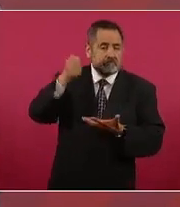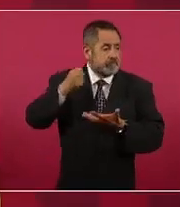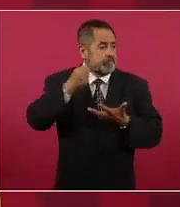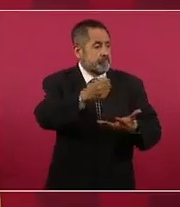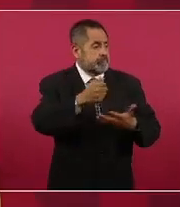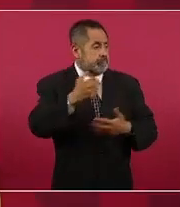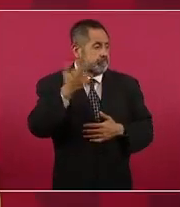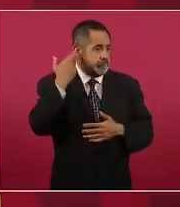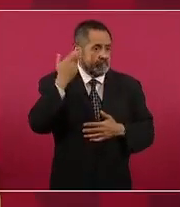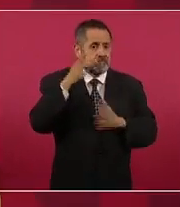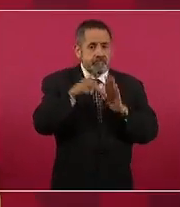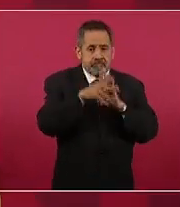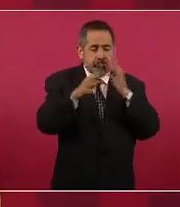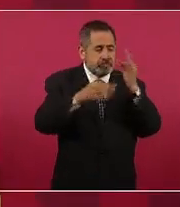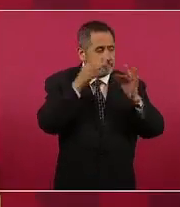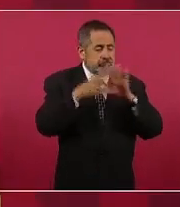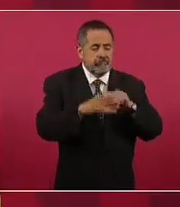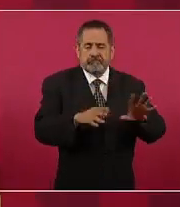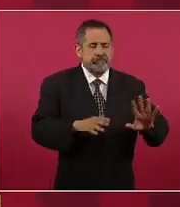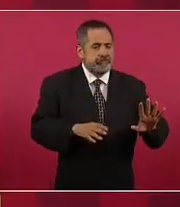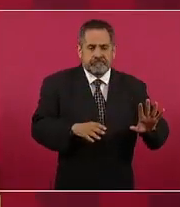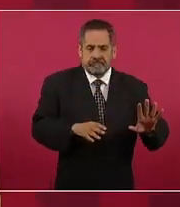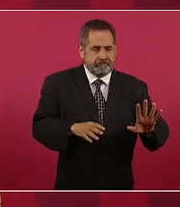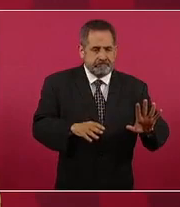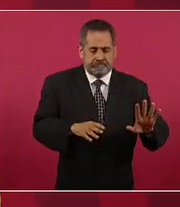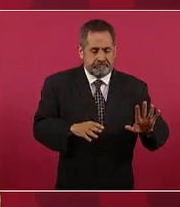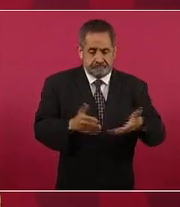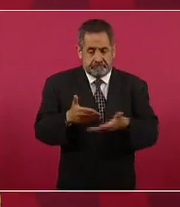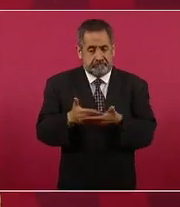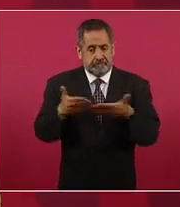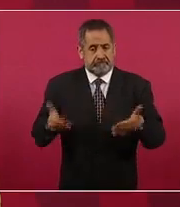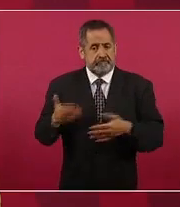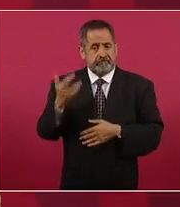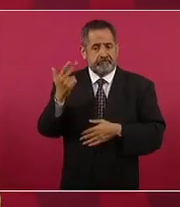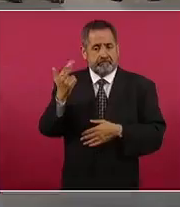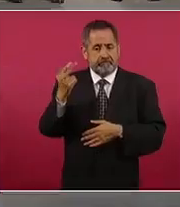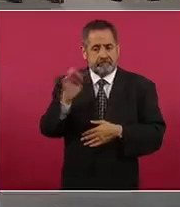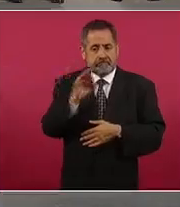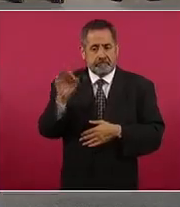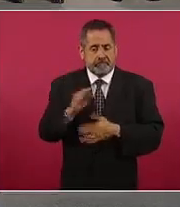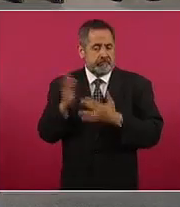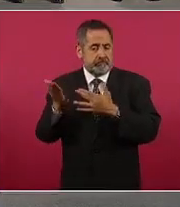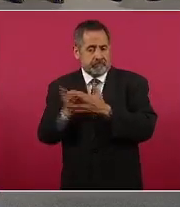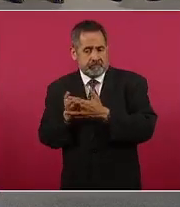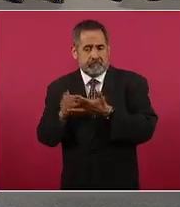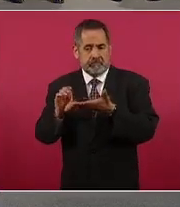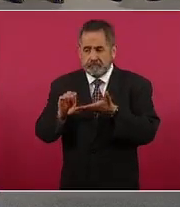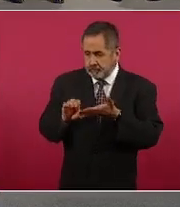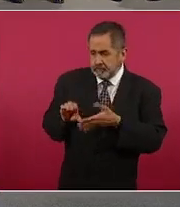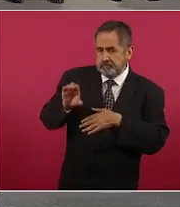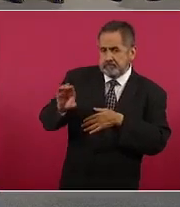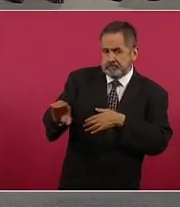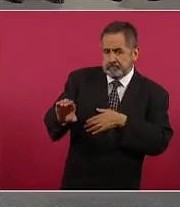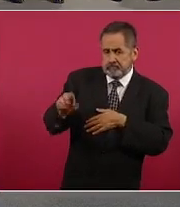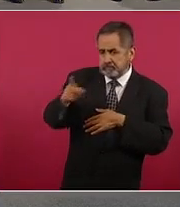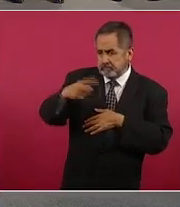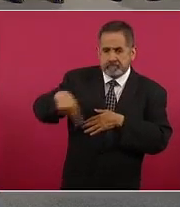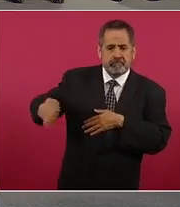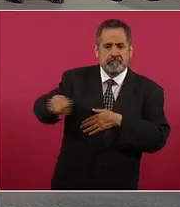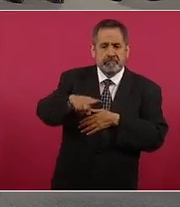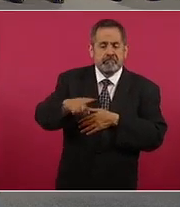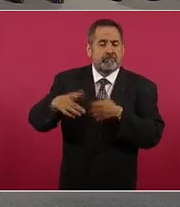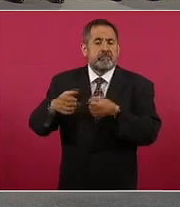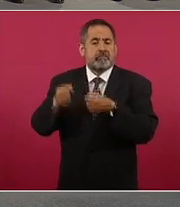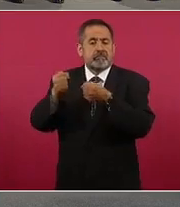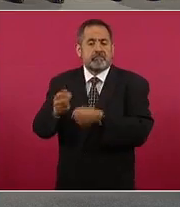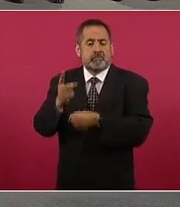ahora el 25% se está utilizando para dar seguridad